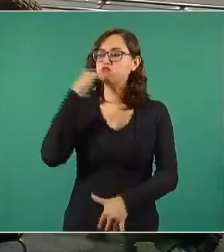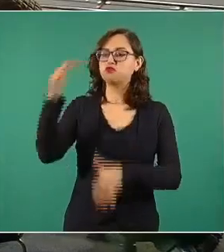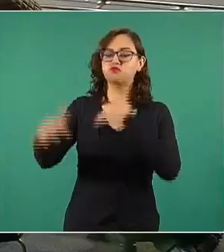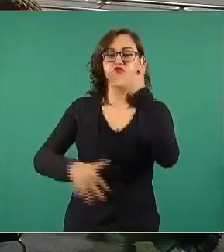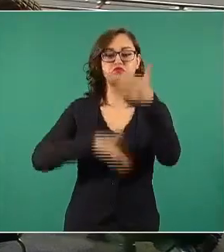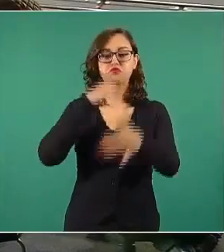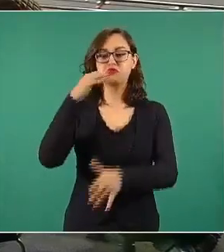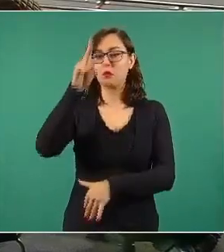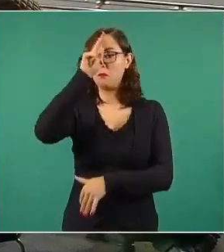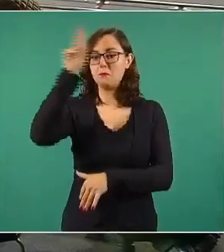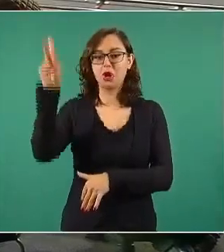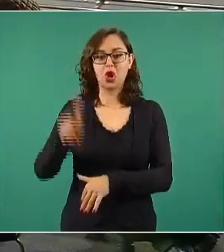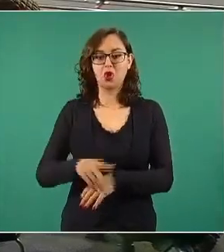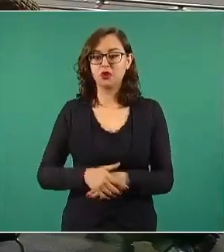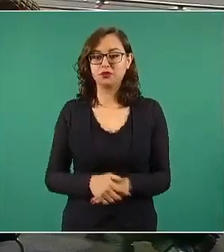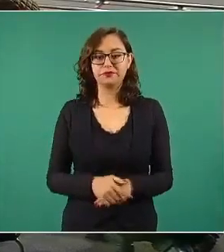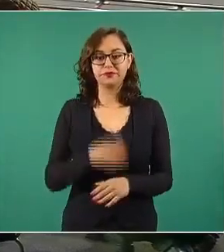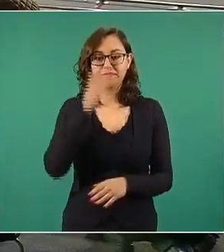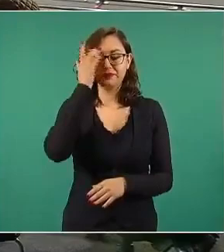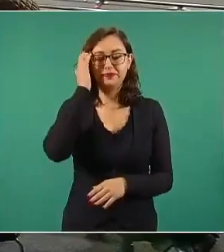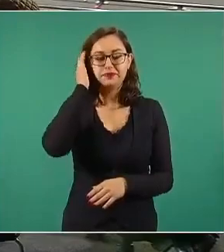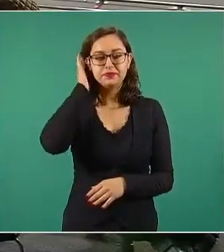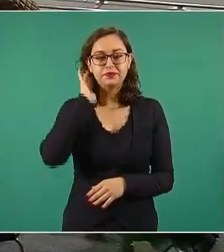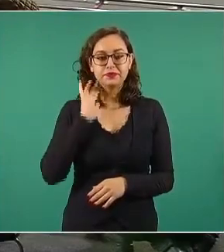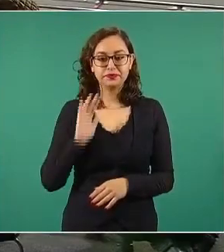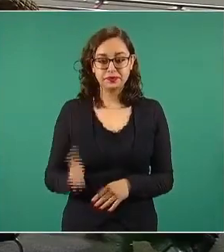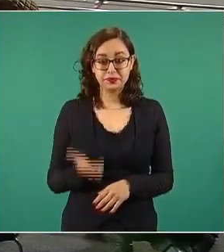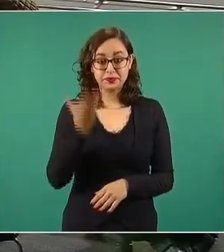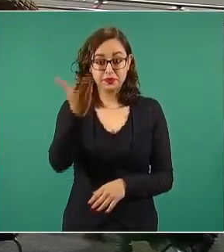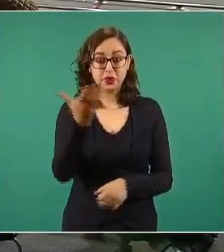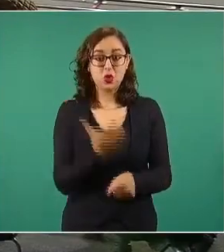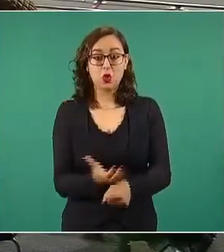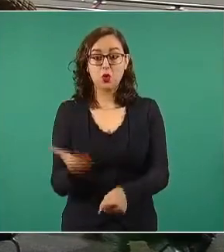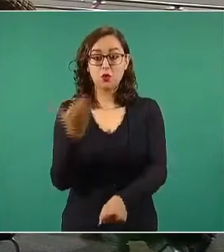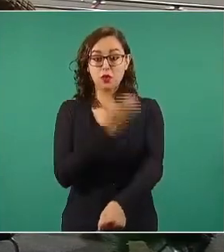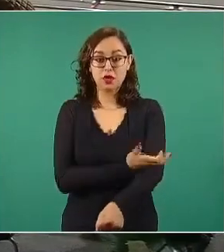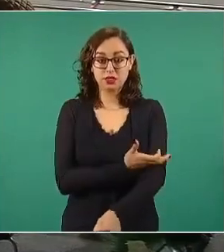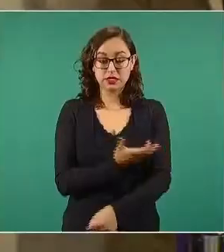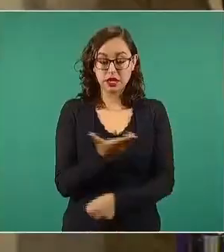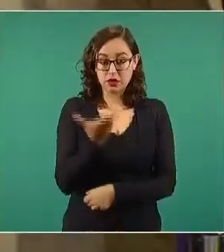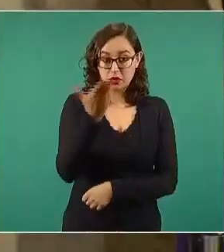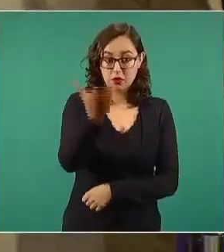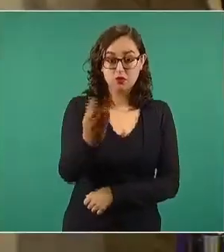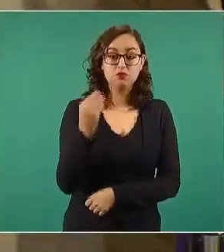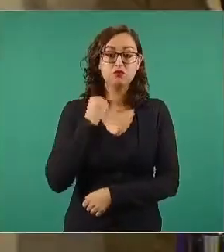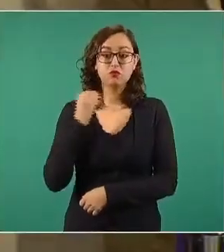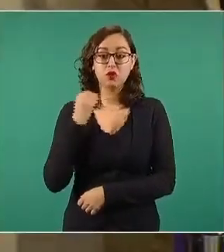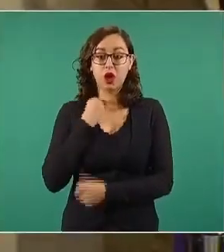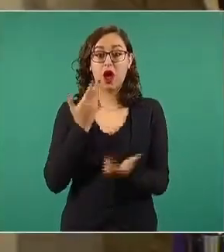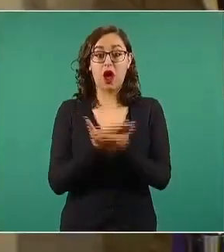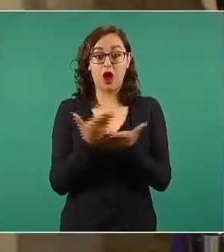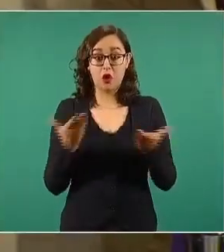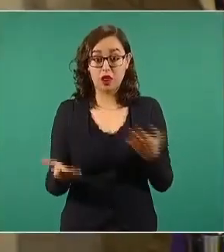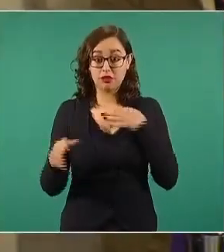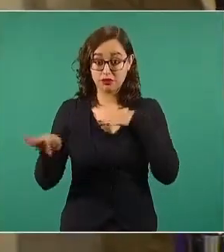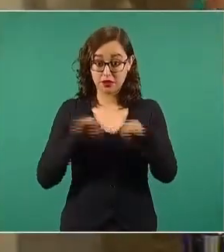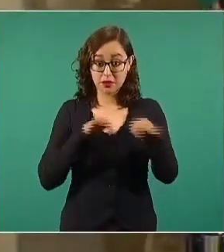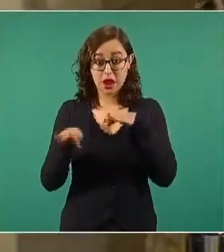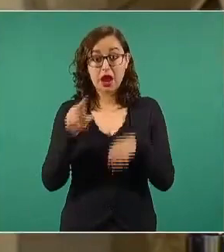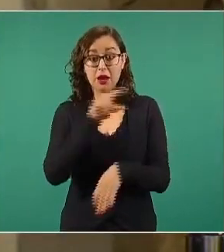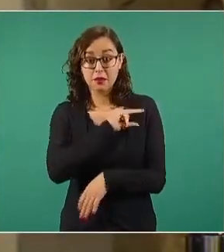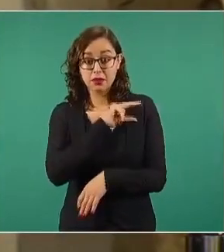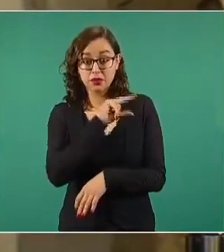Entonces, yo quisiera pedirle al colega Scherer que desde la iniciativa privada donde va, nos